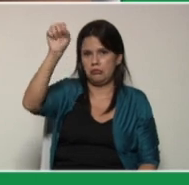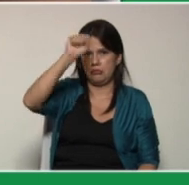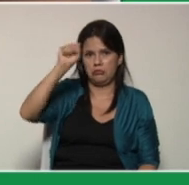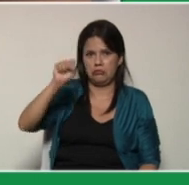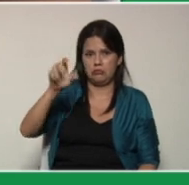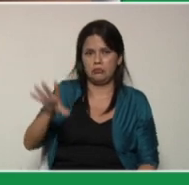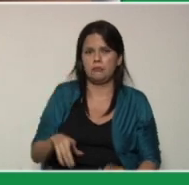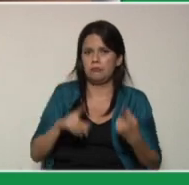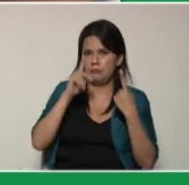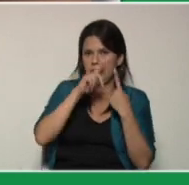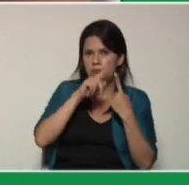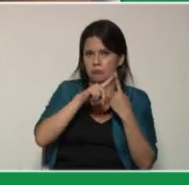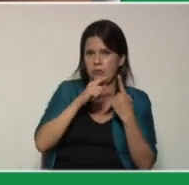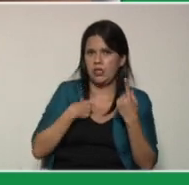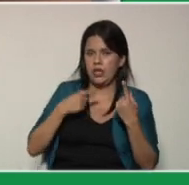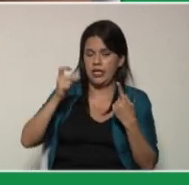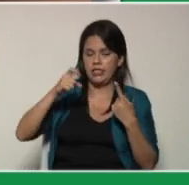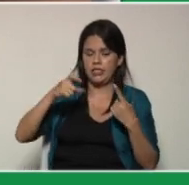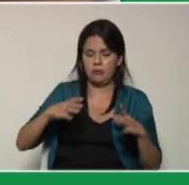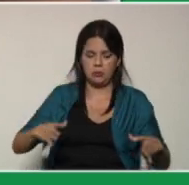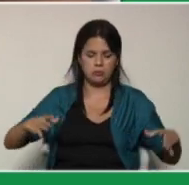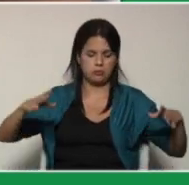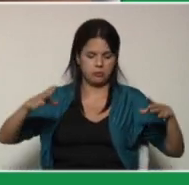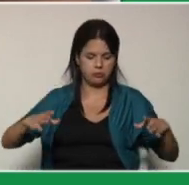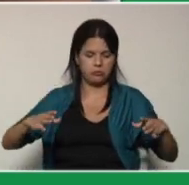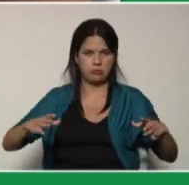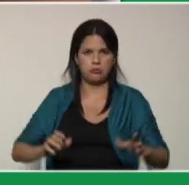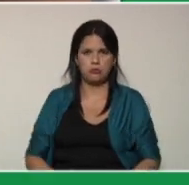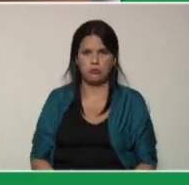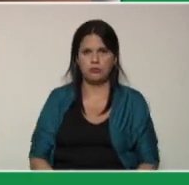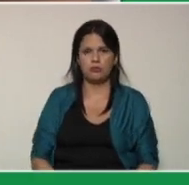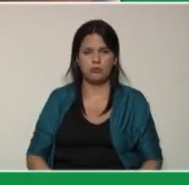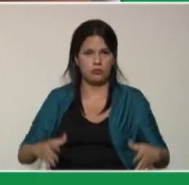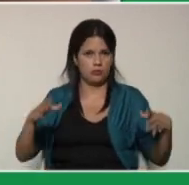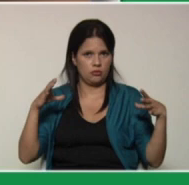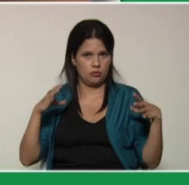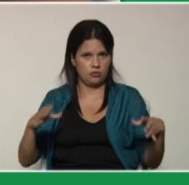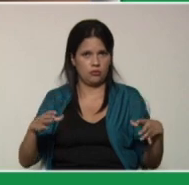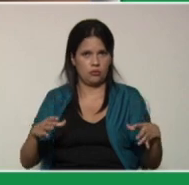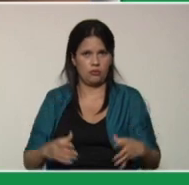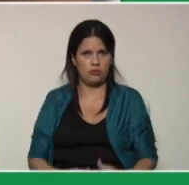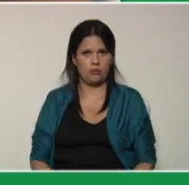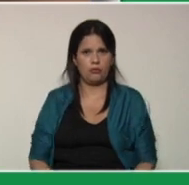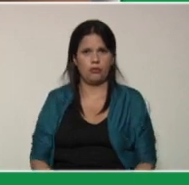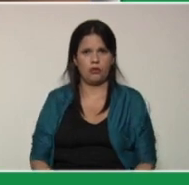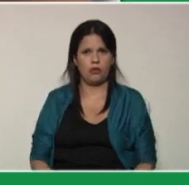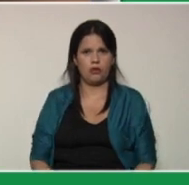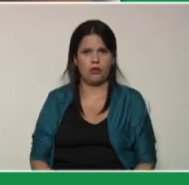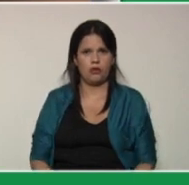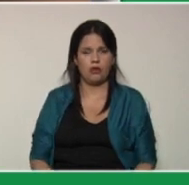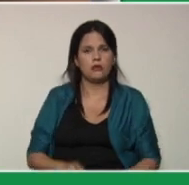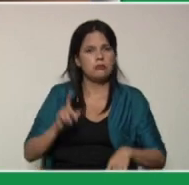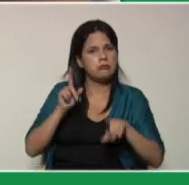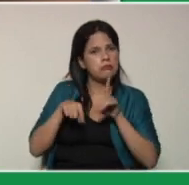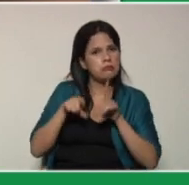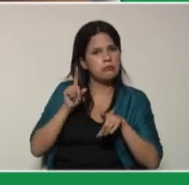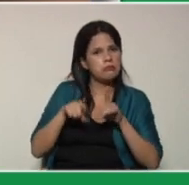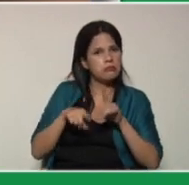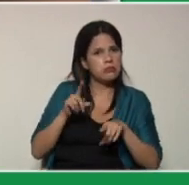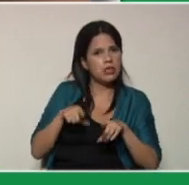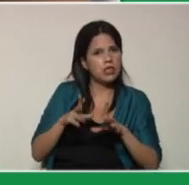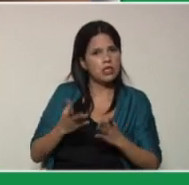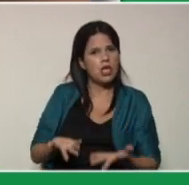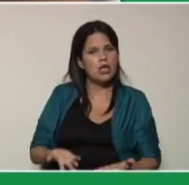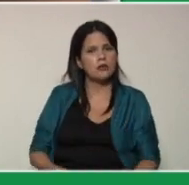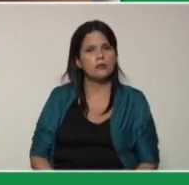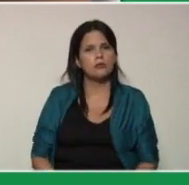Primero necesitamos un envase. El envase, el tamaño del envase va a depender de la